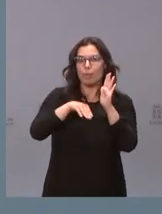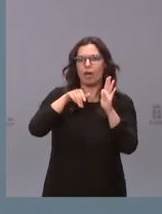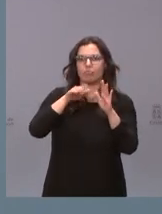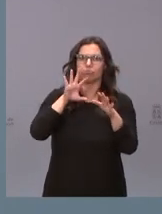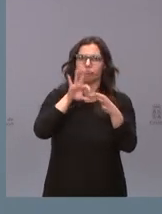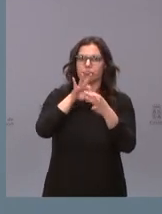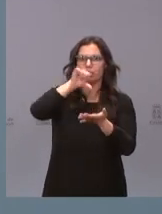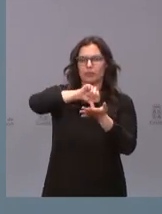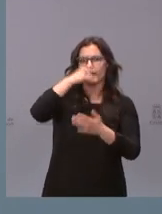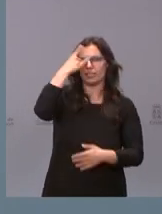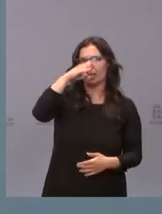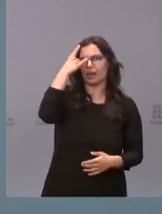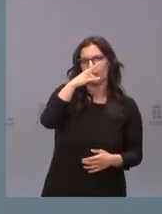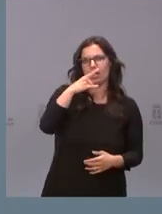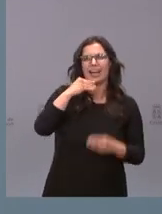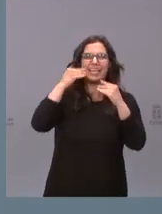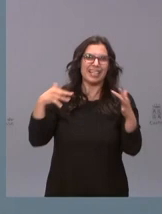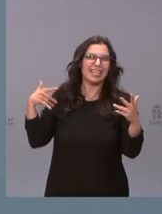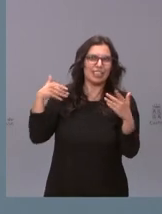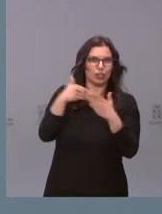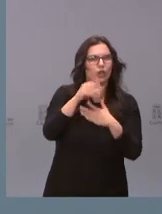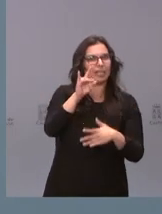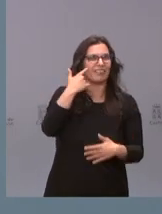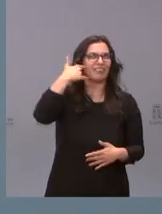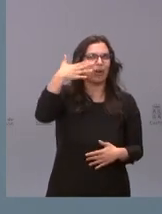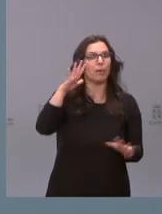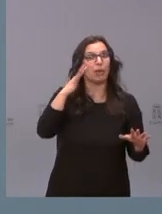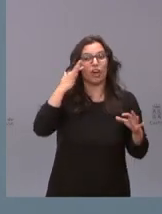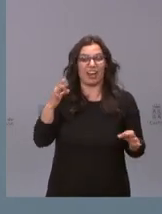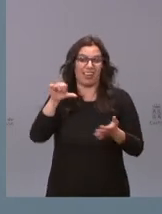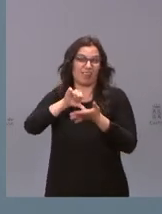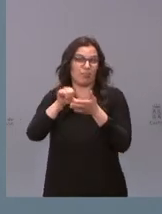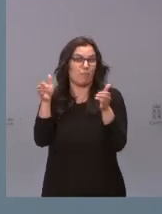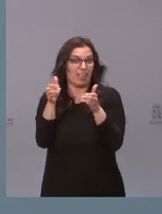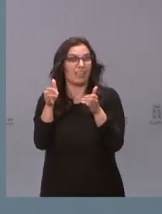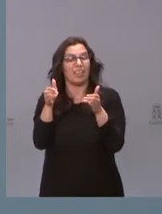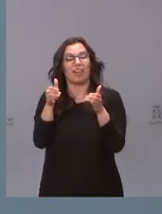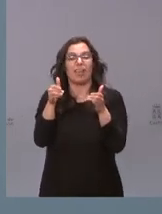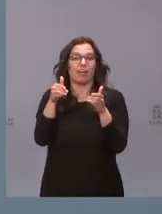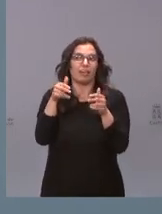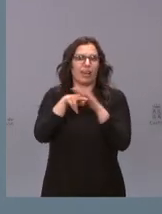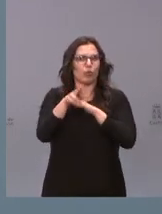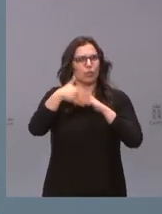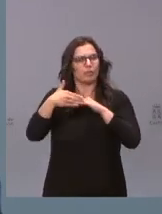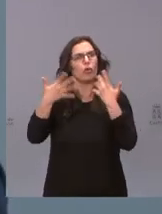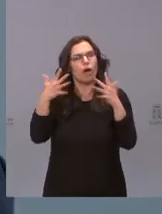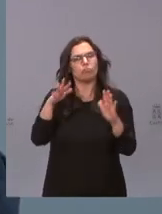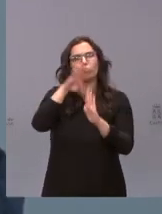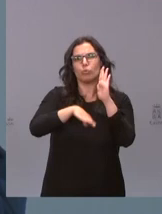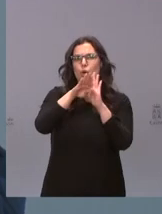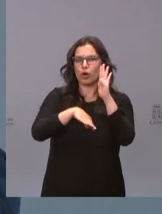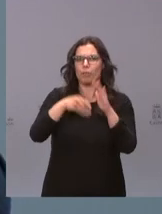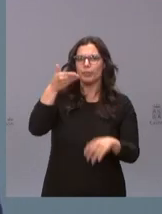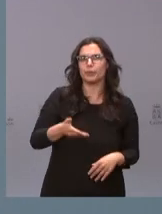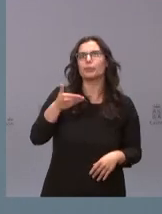ser una población de un tamaño medio y con unos recursos limitados. Un programa de apoyo a cinco